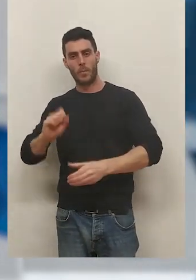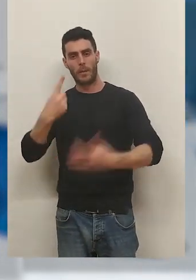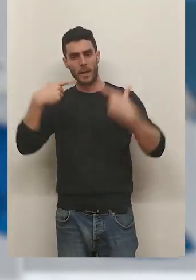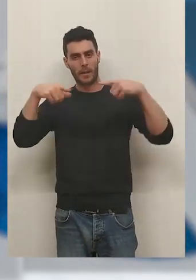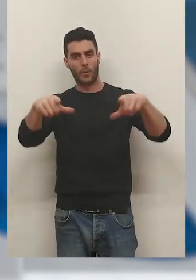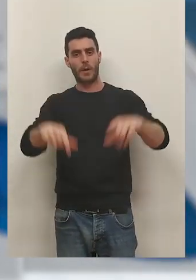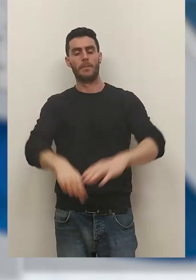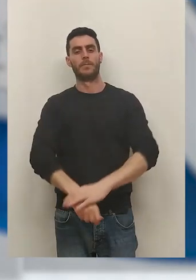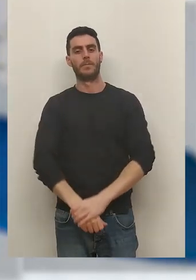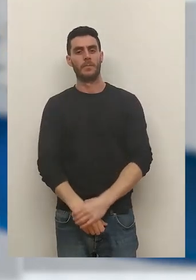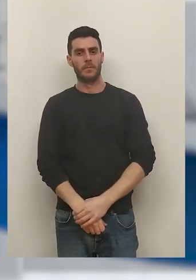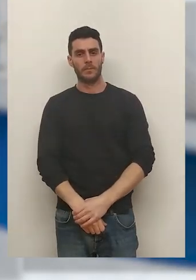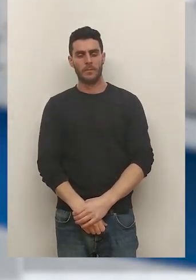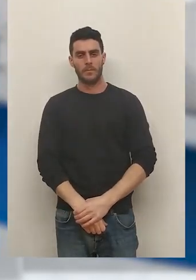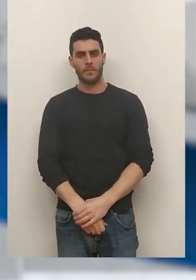primera categoría.